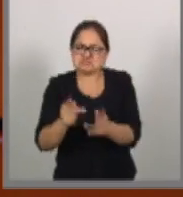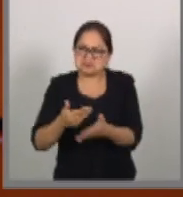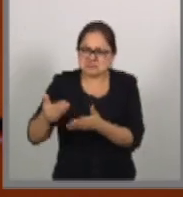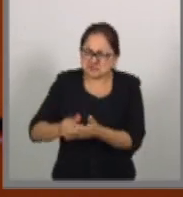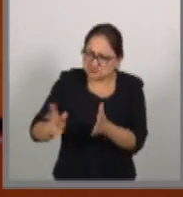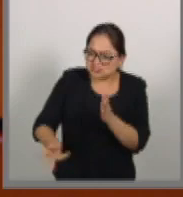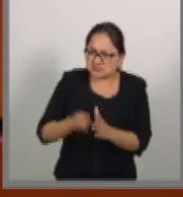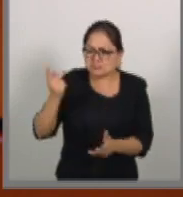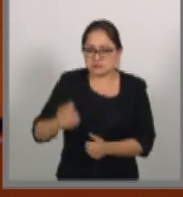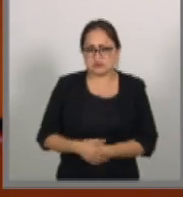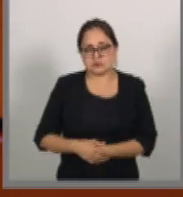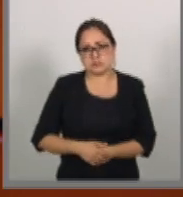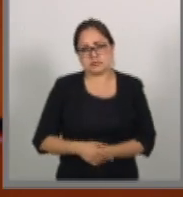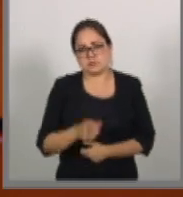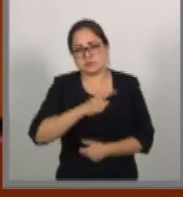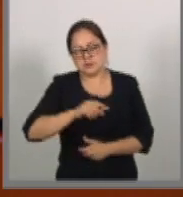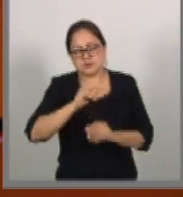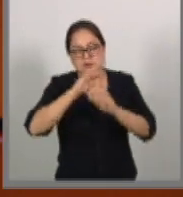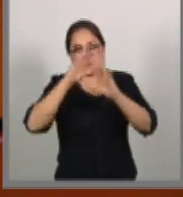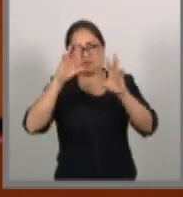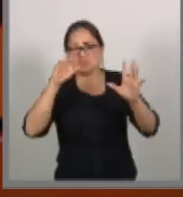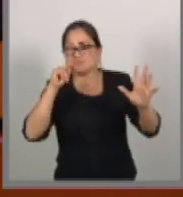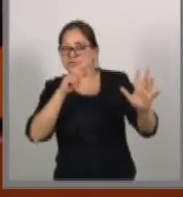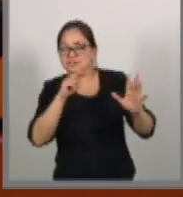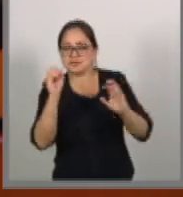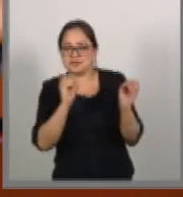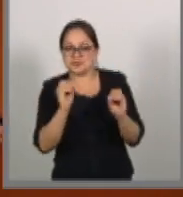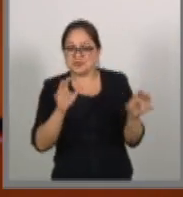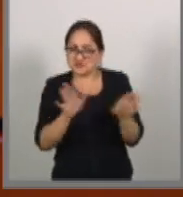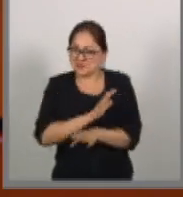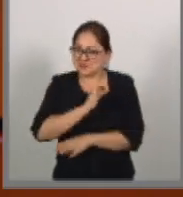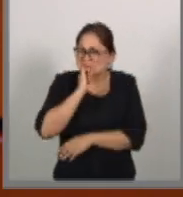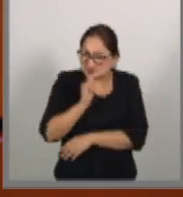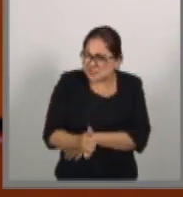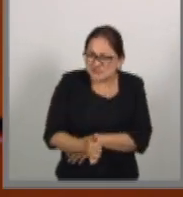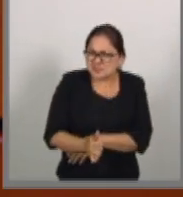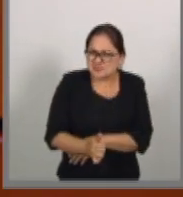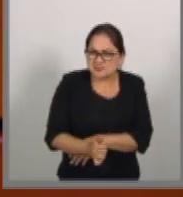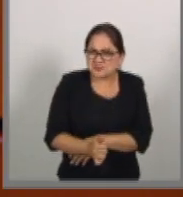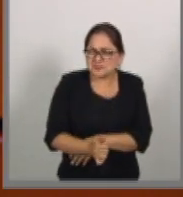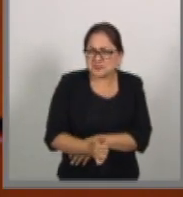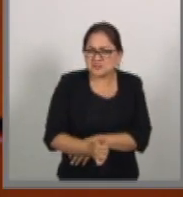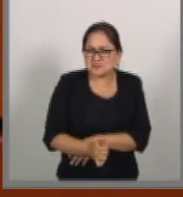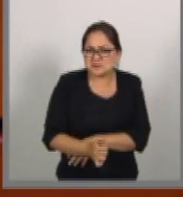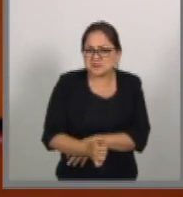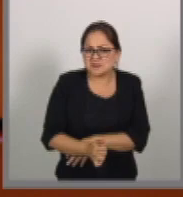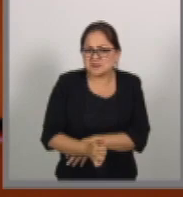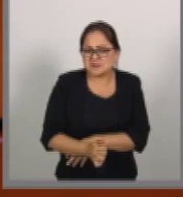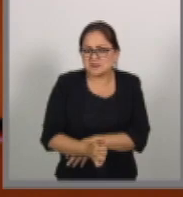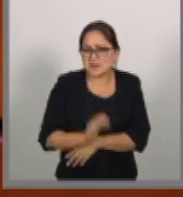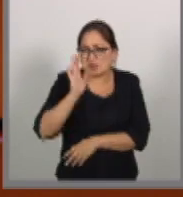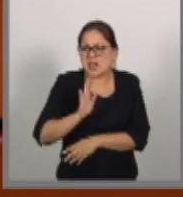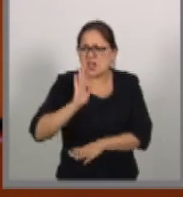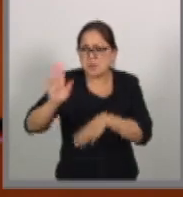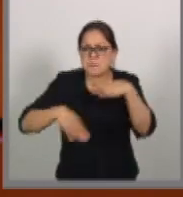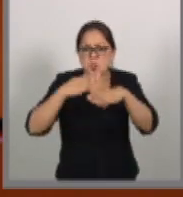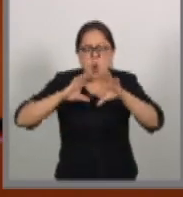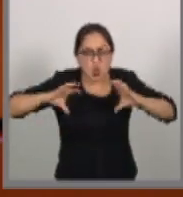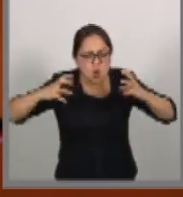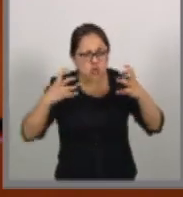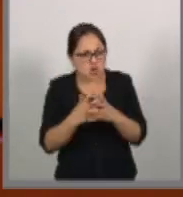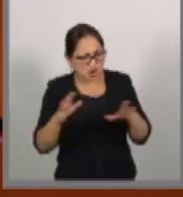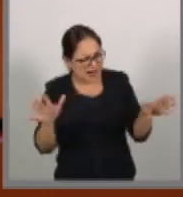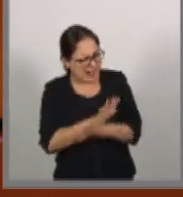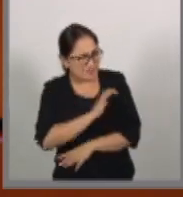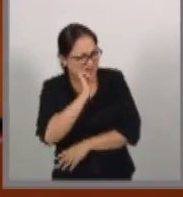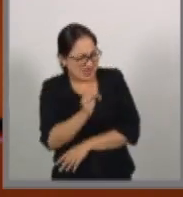¿Qué falta de visión? Como si no hubiera cambiado el mundo, como si no hubiera